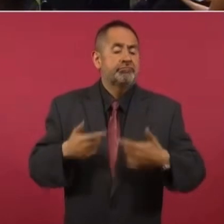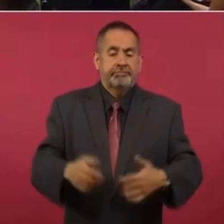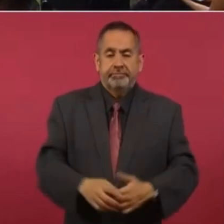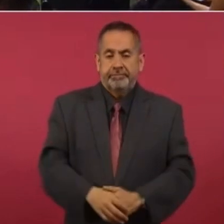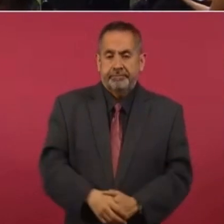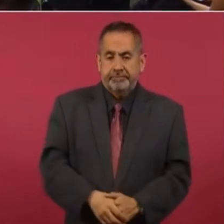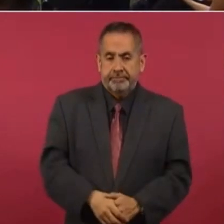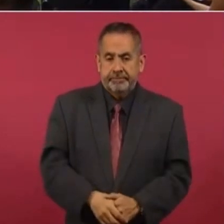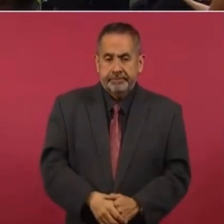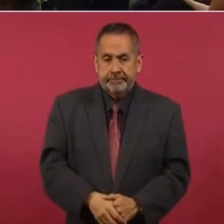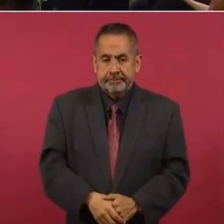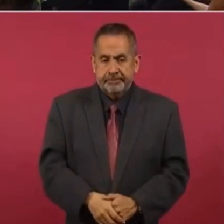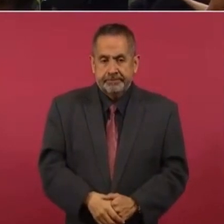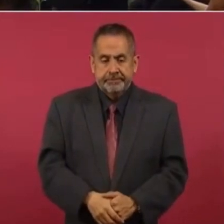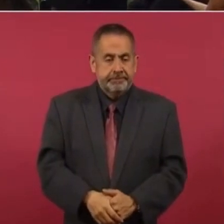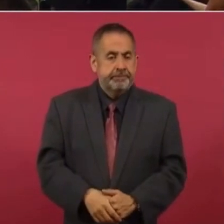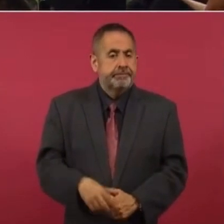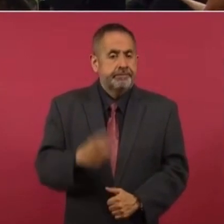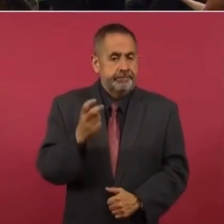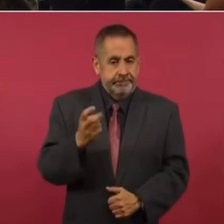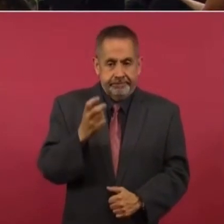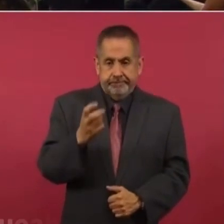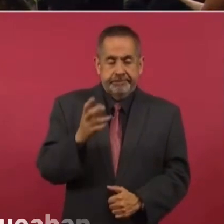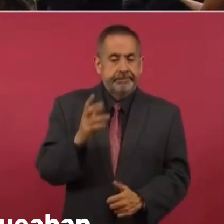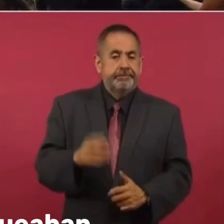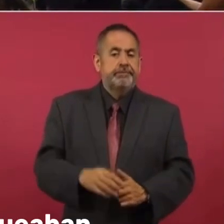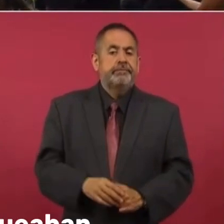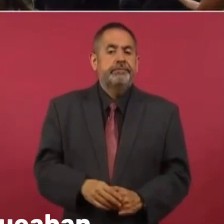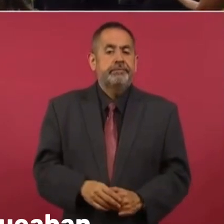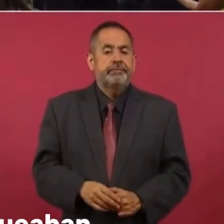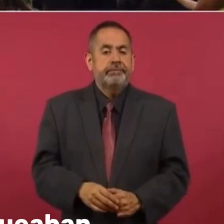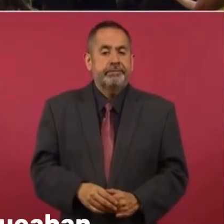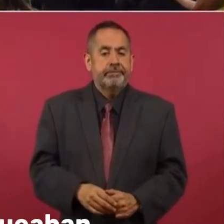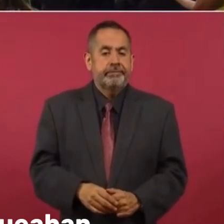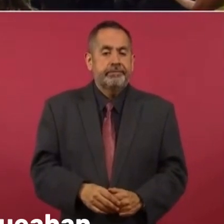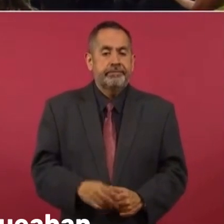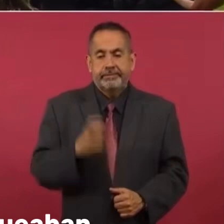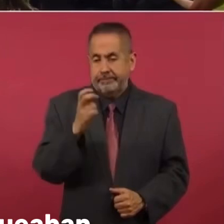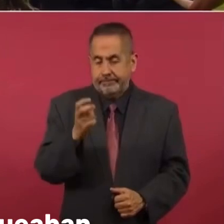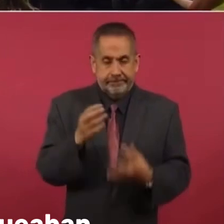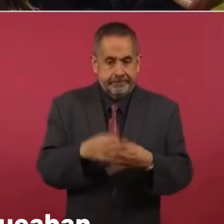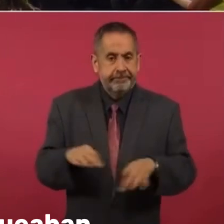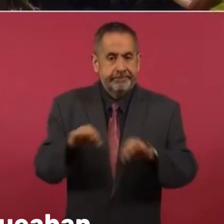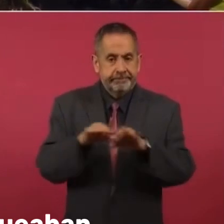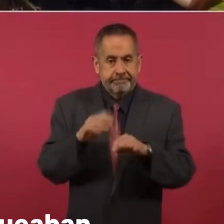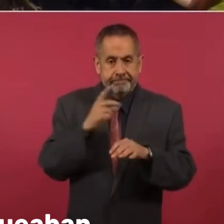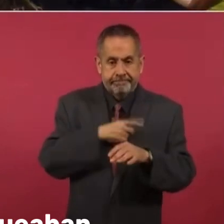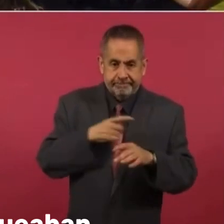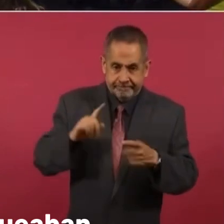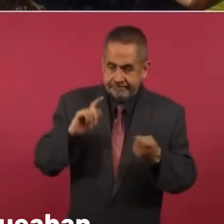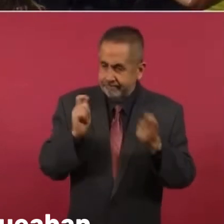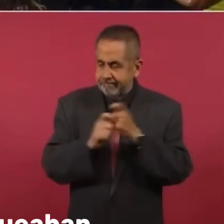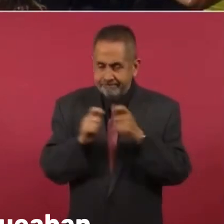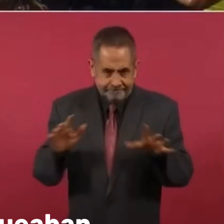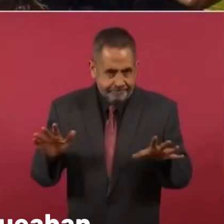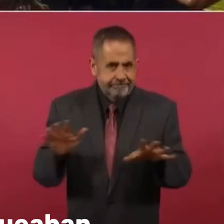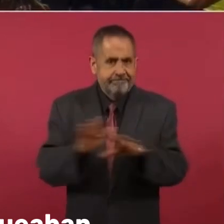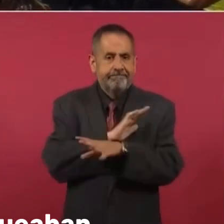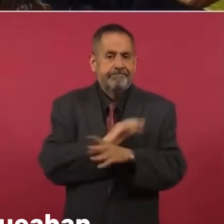Por eso es importante el cambio, porque